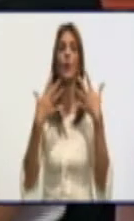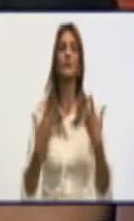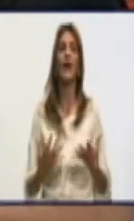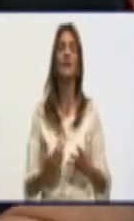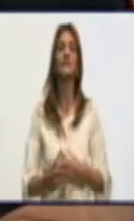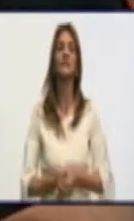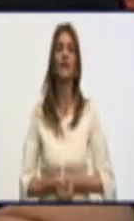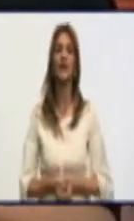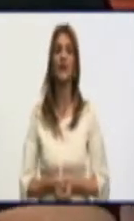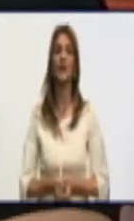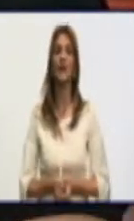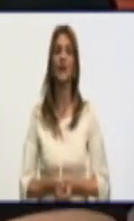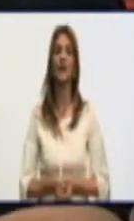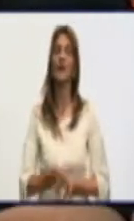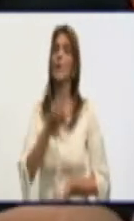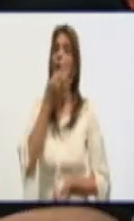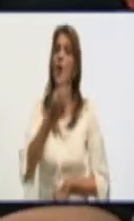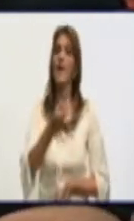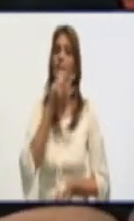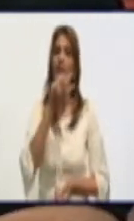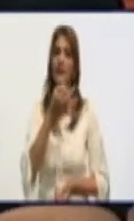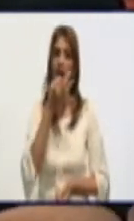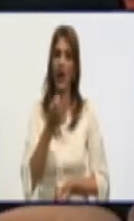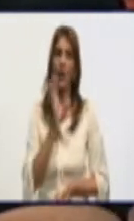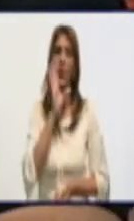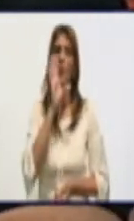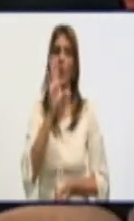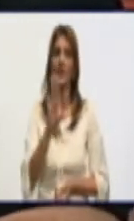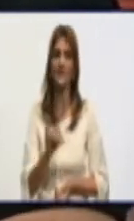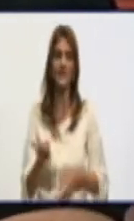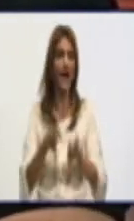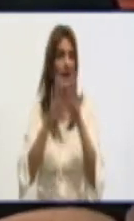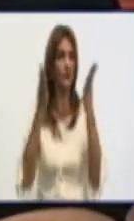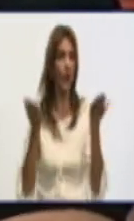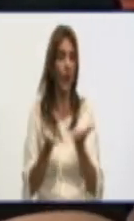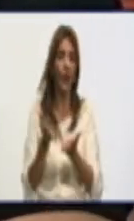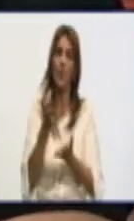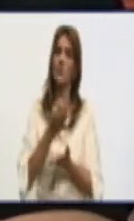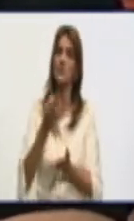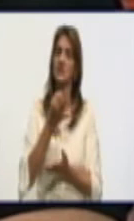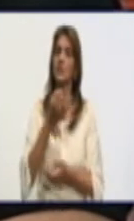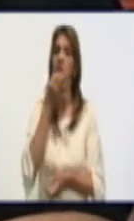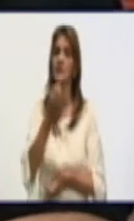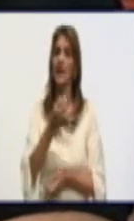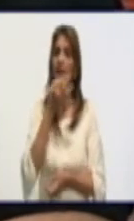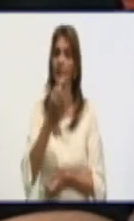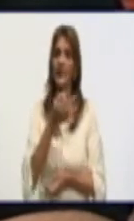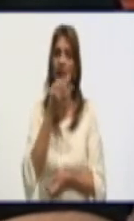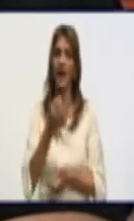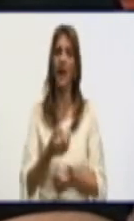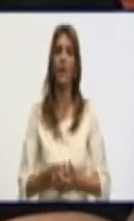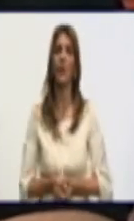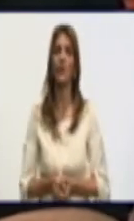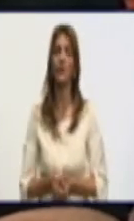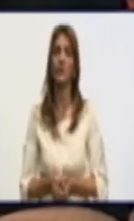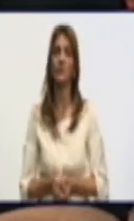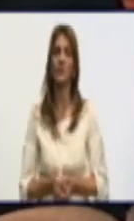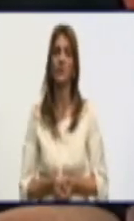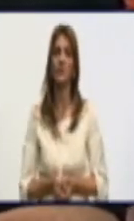es que le hemos ido explicando, como usted decía, a todos los municipios, de manera presencial, a nuestros trabajadores,